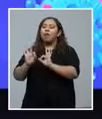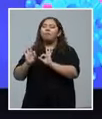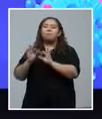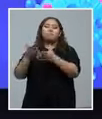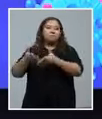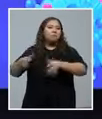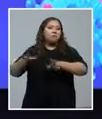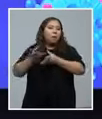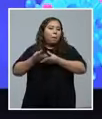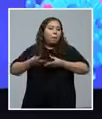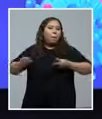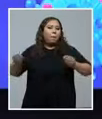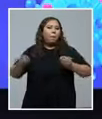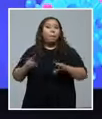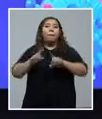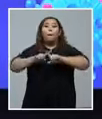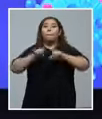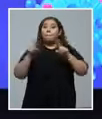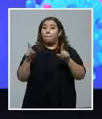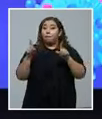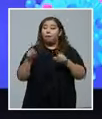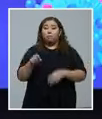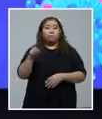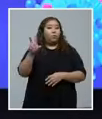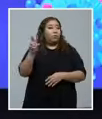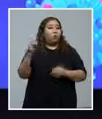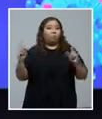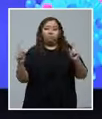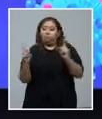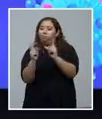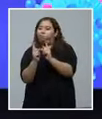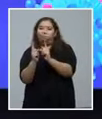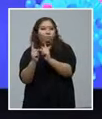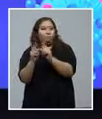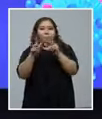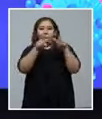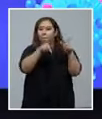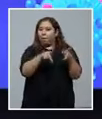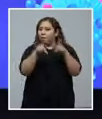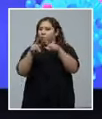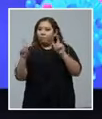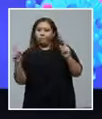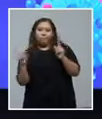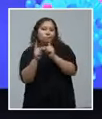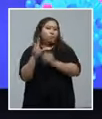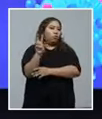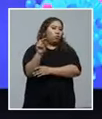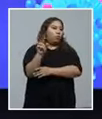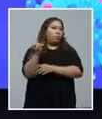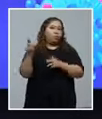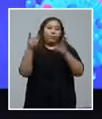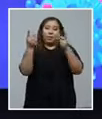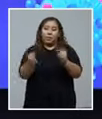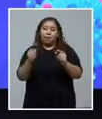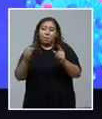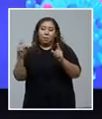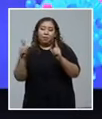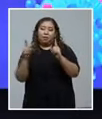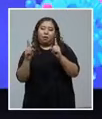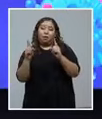un aislamiento. Hay que evitar ese contacto físico porque es el mecanismo más rápido que puede existir una